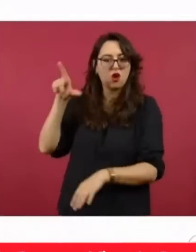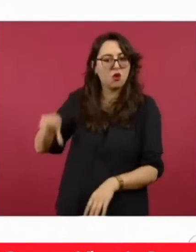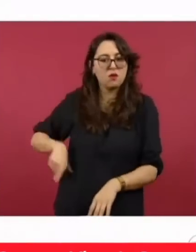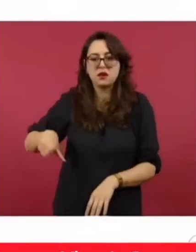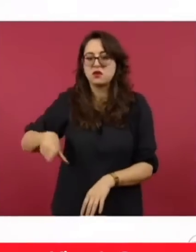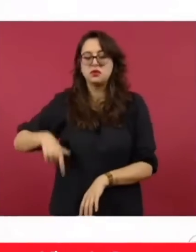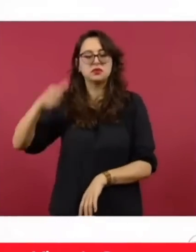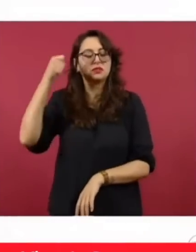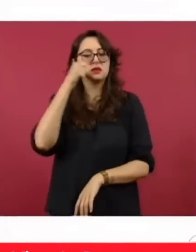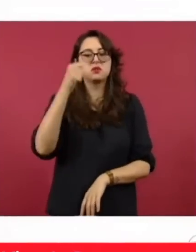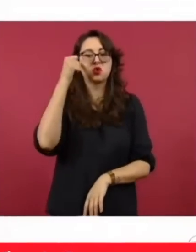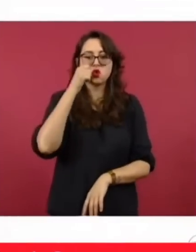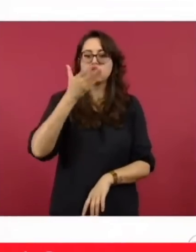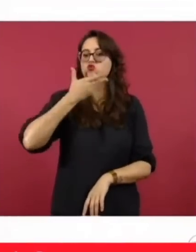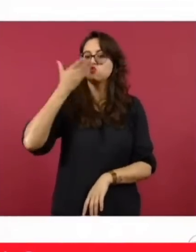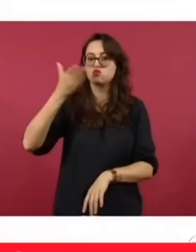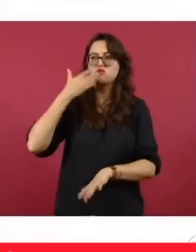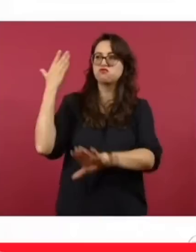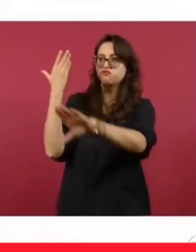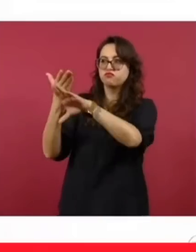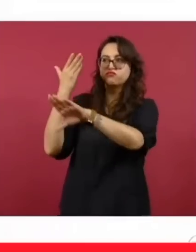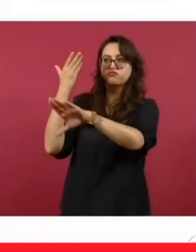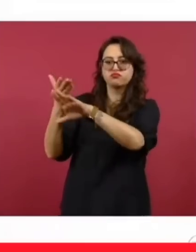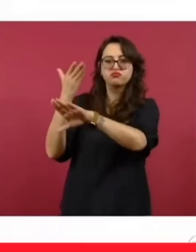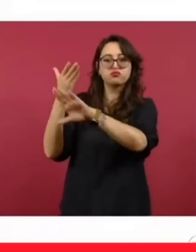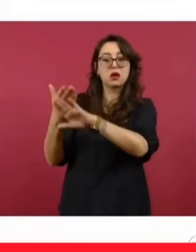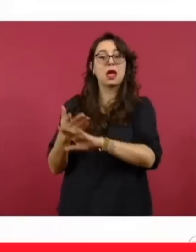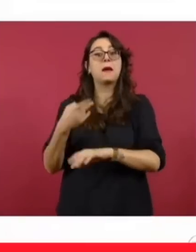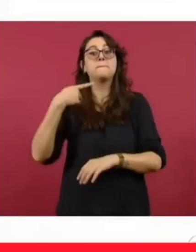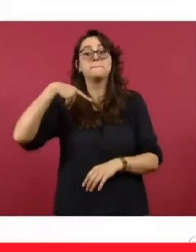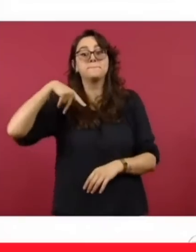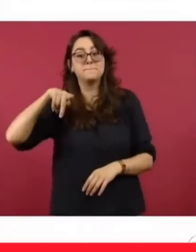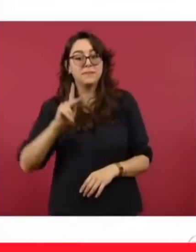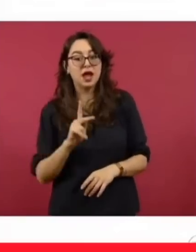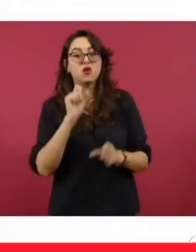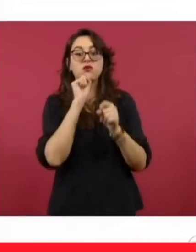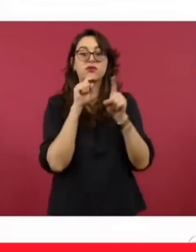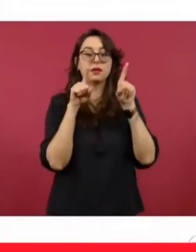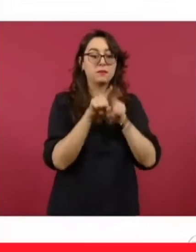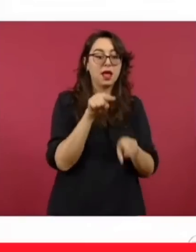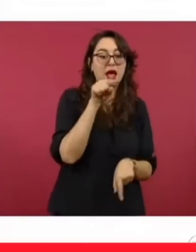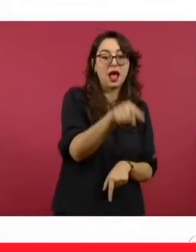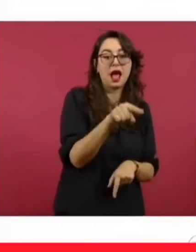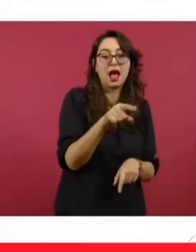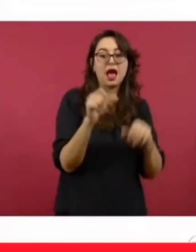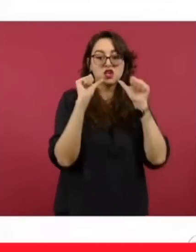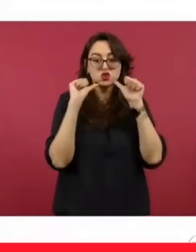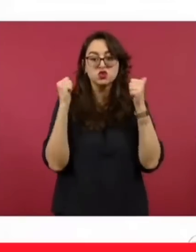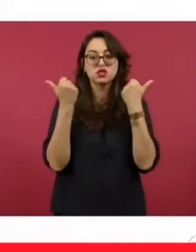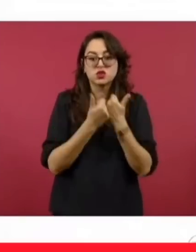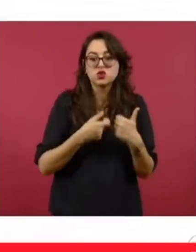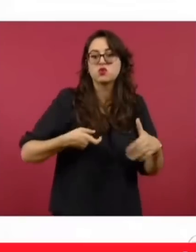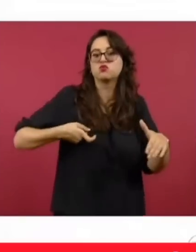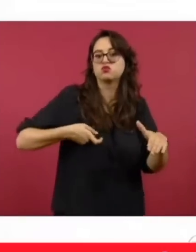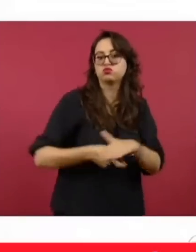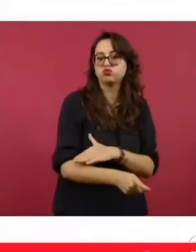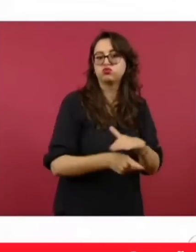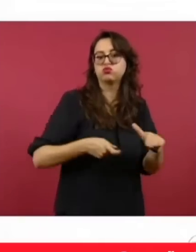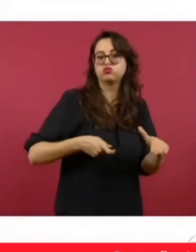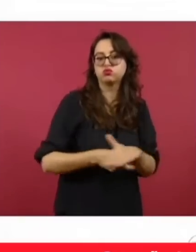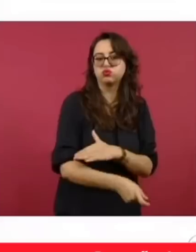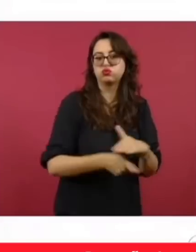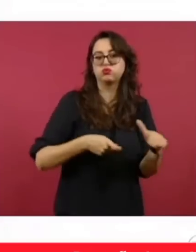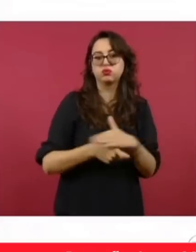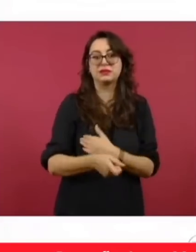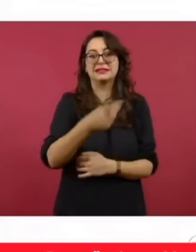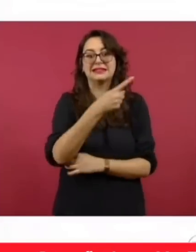opositores al gobierno de la Cuarta Transformación. Y del Sistema de Observación Ciudadana por la Seguridad Ciudadana